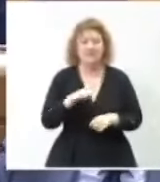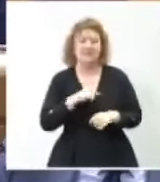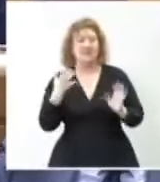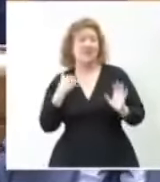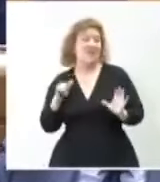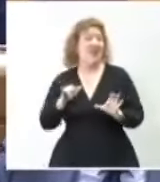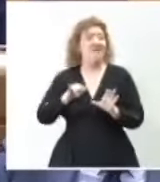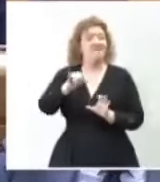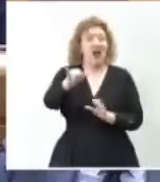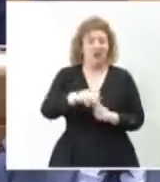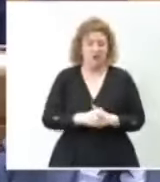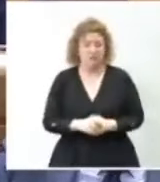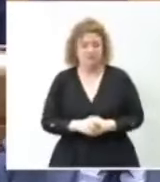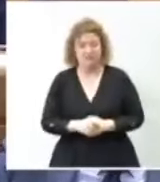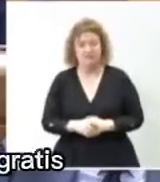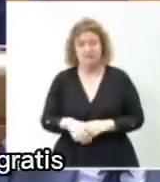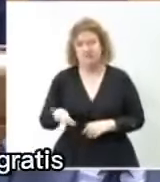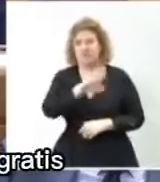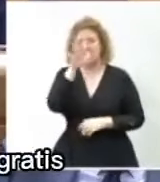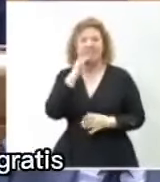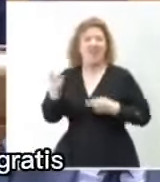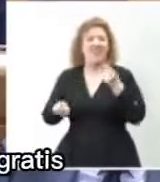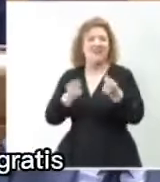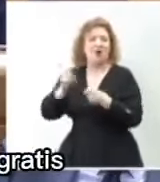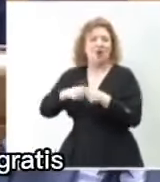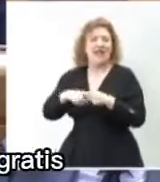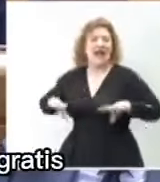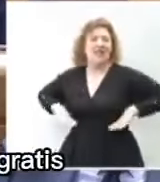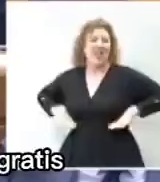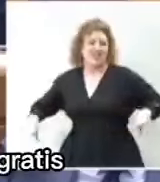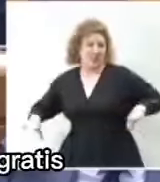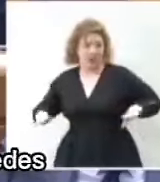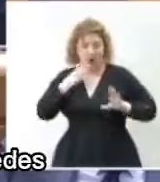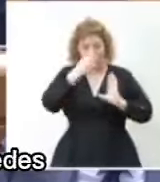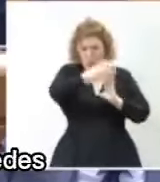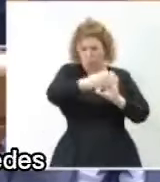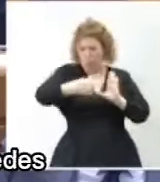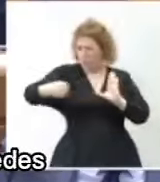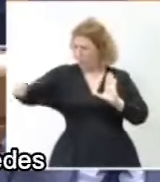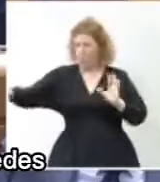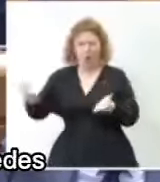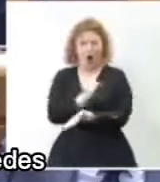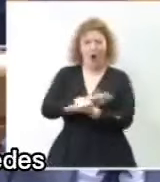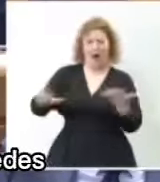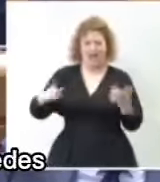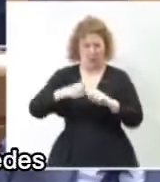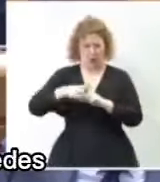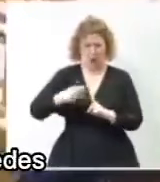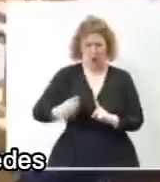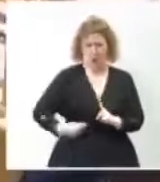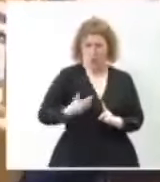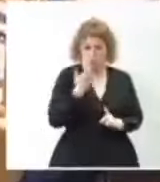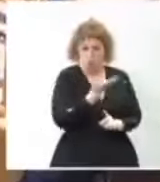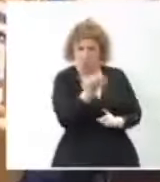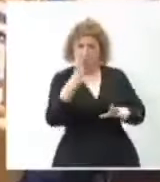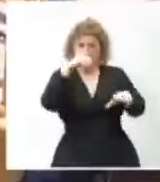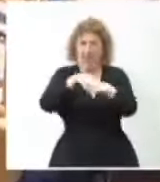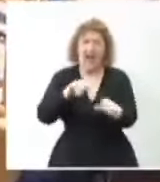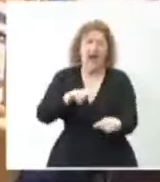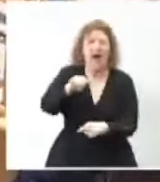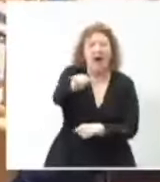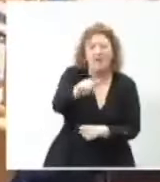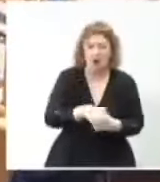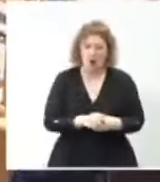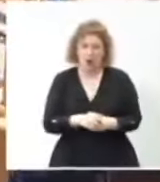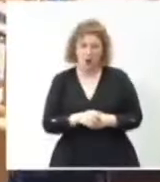bordo del Falcon. Ni en la pachada Ibiza ponen una barra libre de lingotazos gratis total del nivel de la que toman ustedes cuando surcan